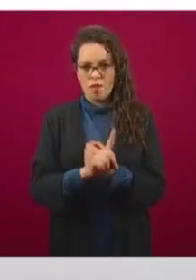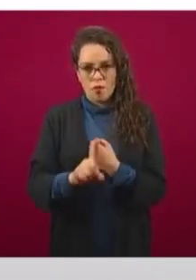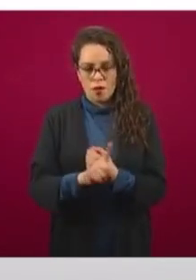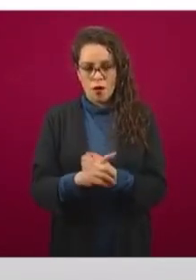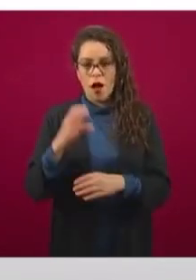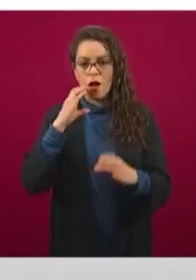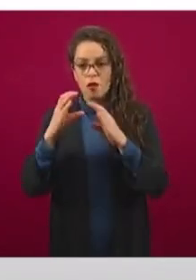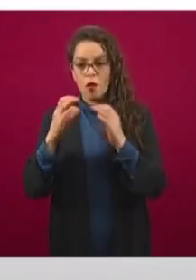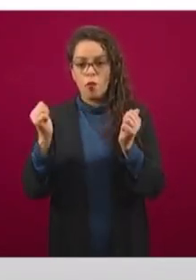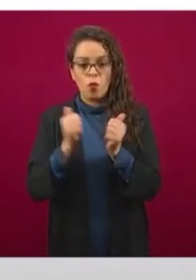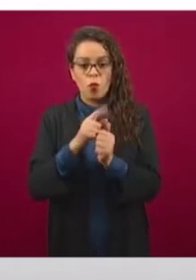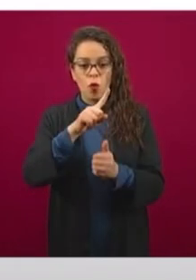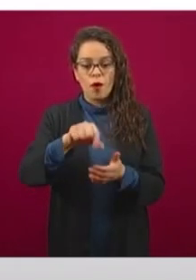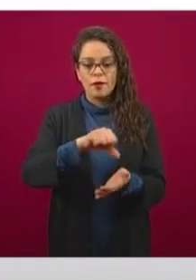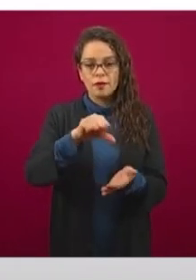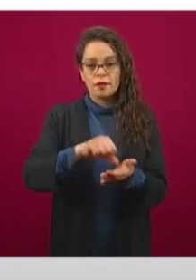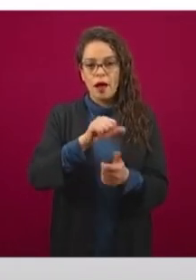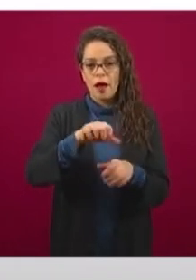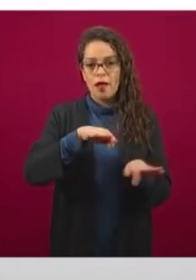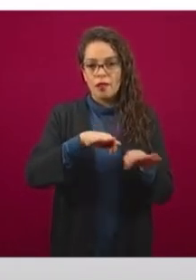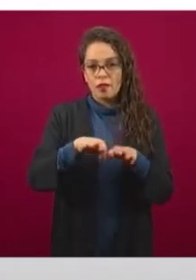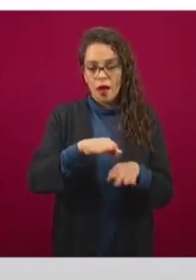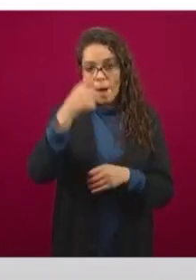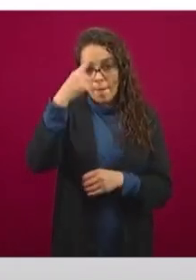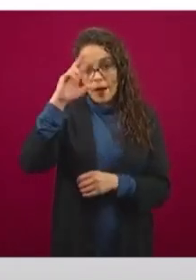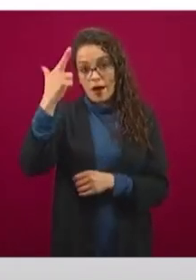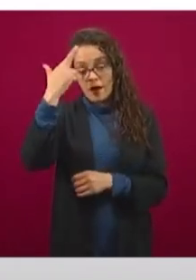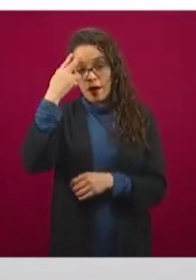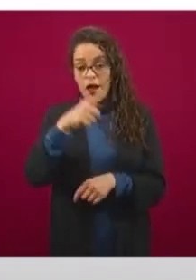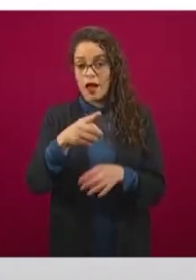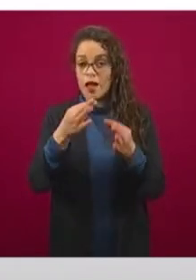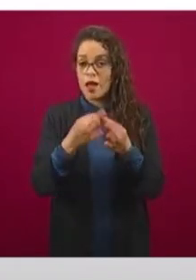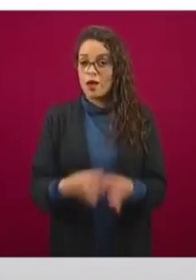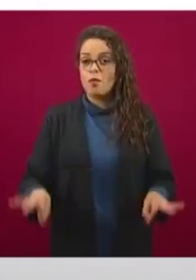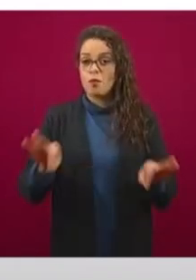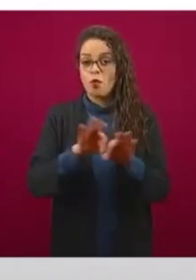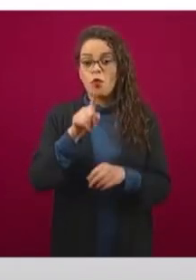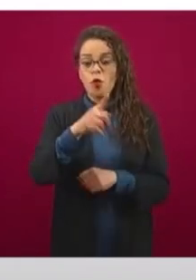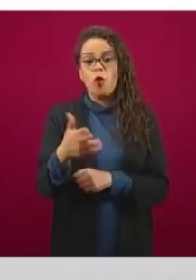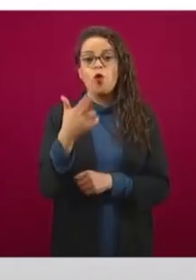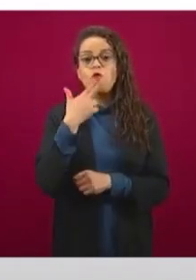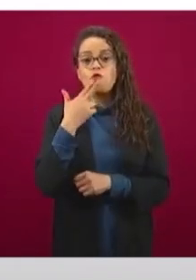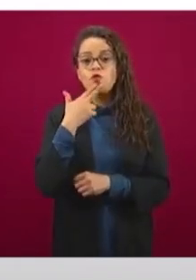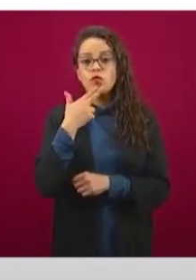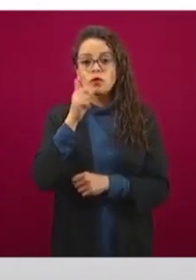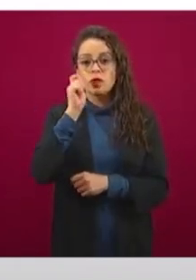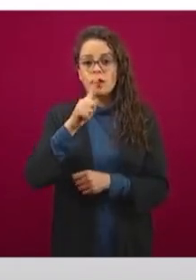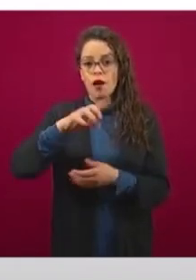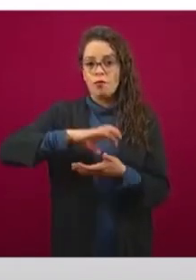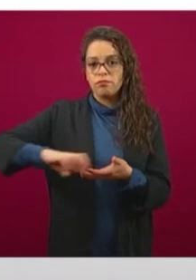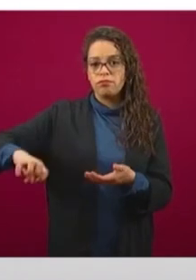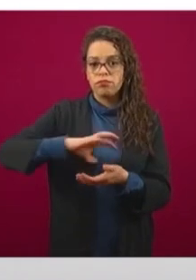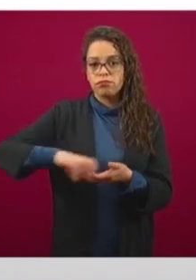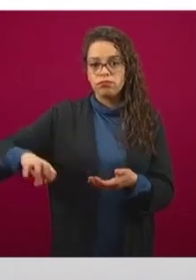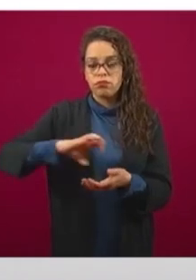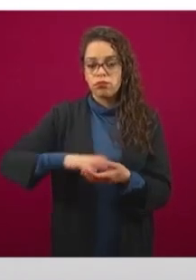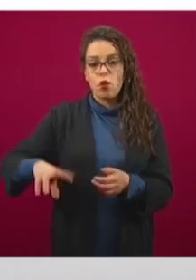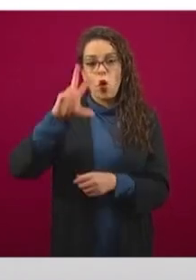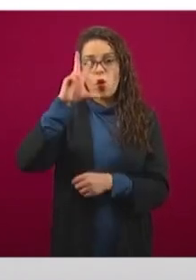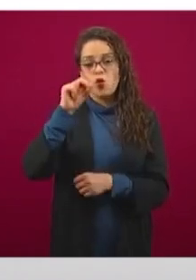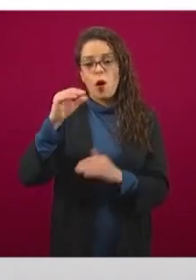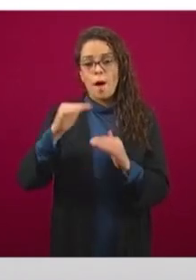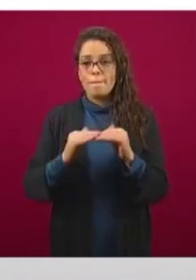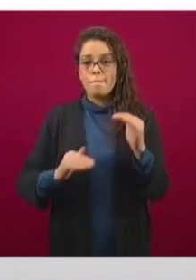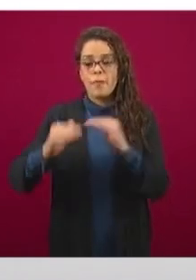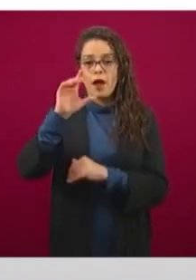trabajo para recordarles la importancia de que la aplicación de los descuentos no excede el 20 por ciento del ingreso del